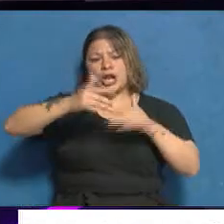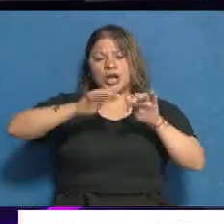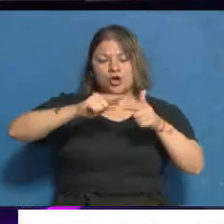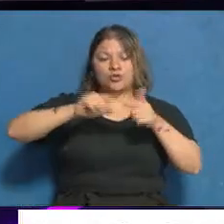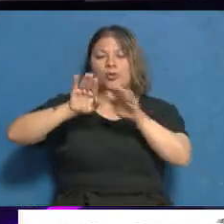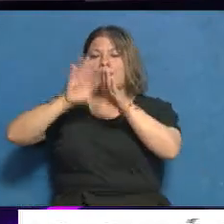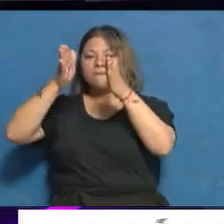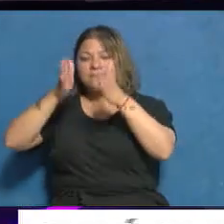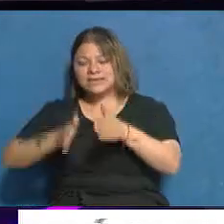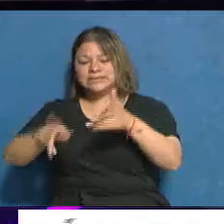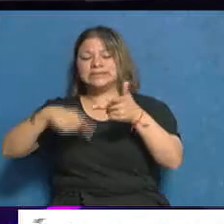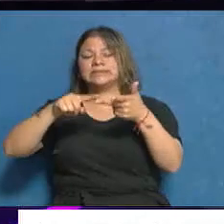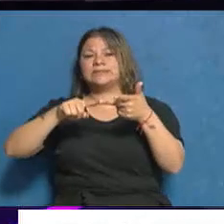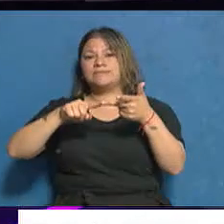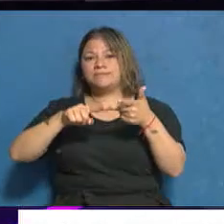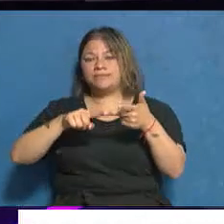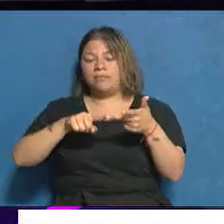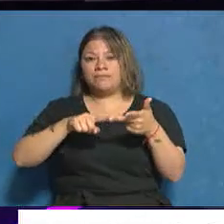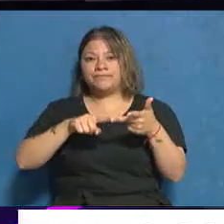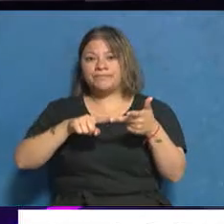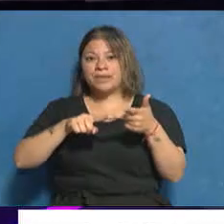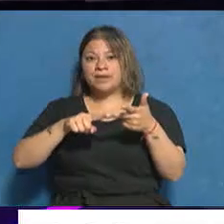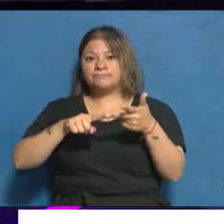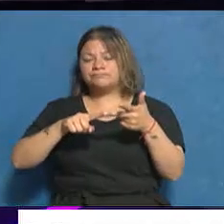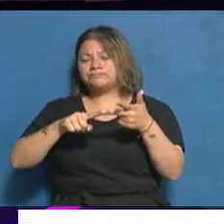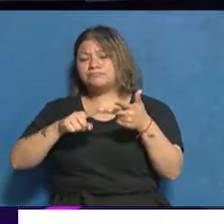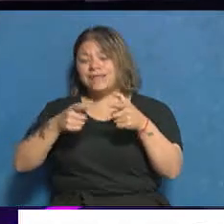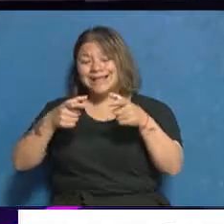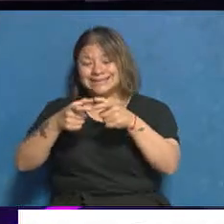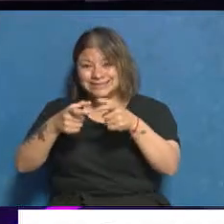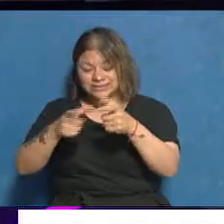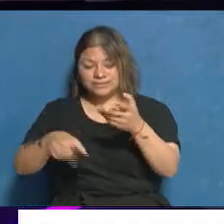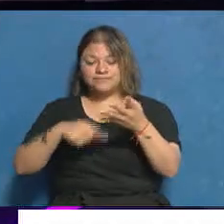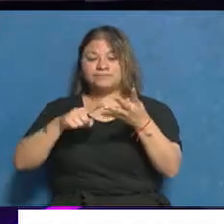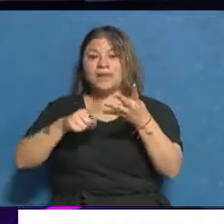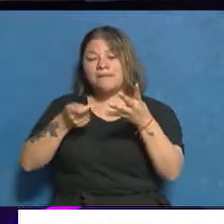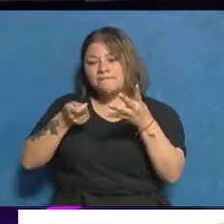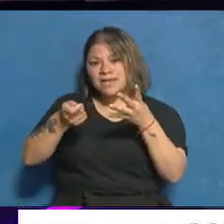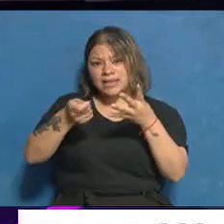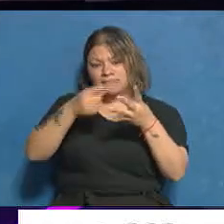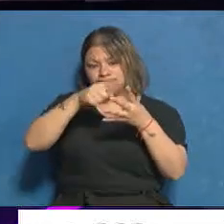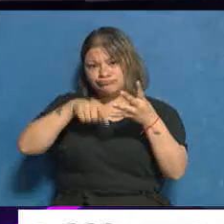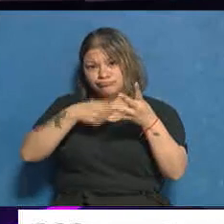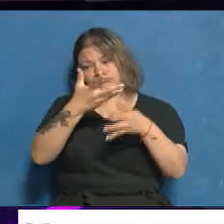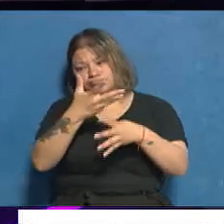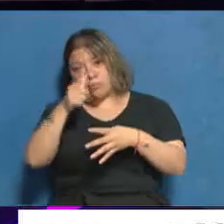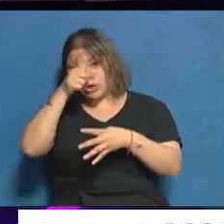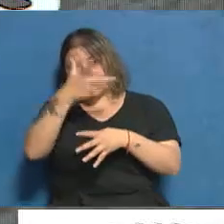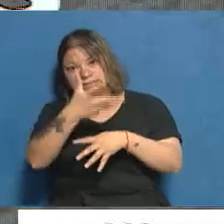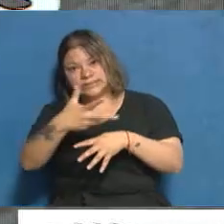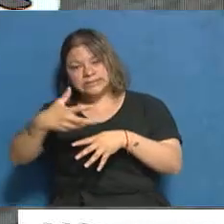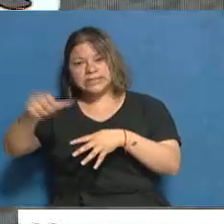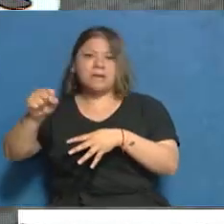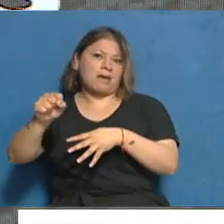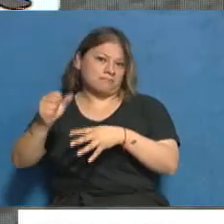PC, hubo también CPU, discos rígidos, pendrive. Son todos, fundamentalmente,